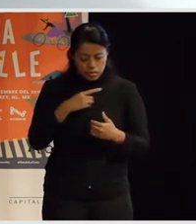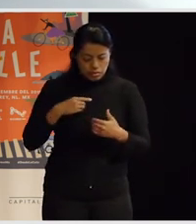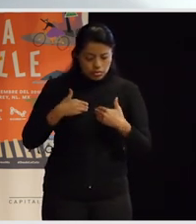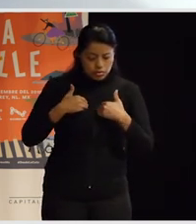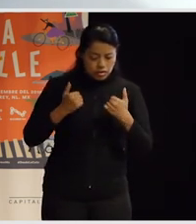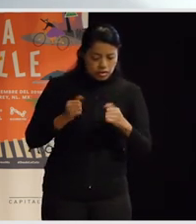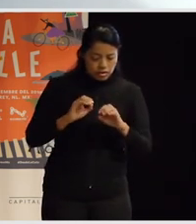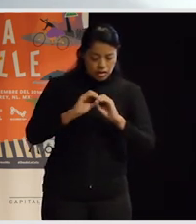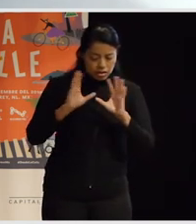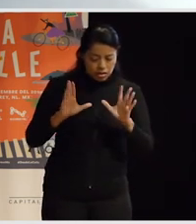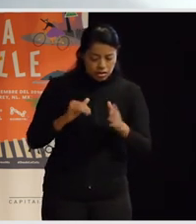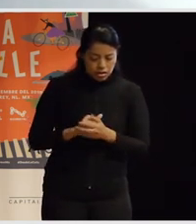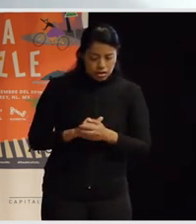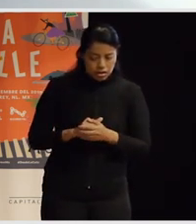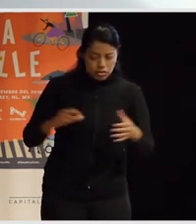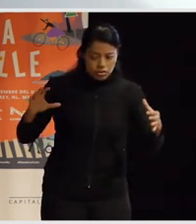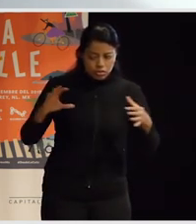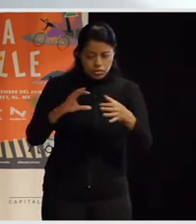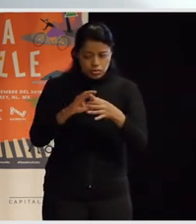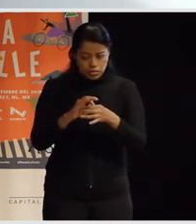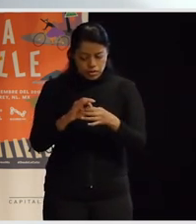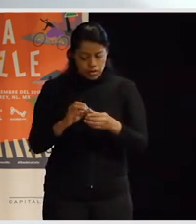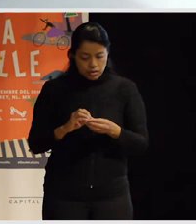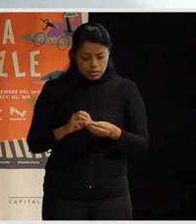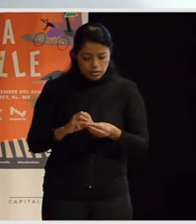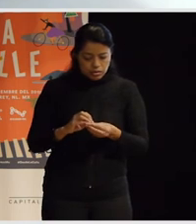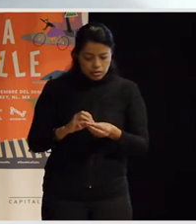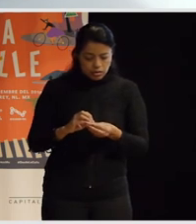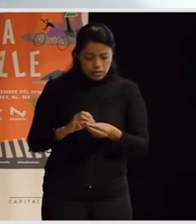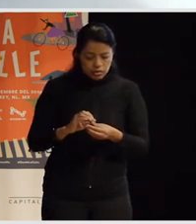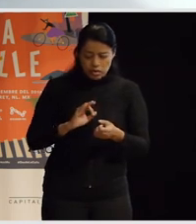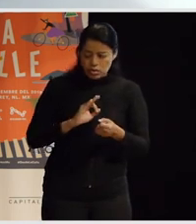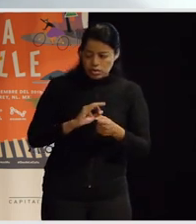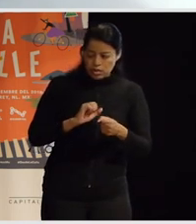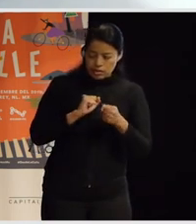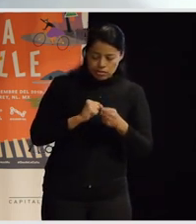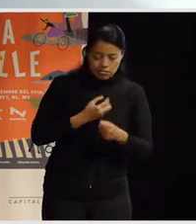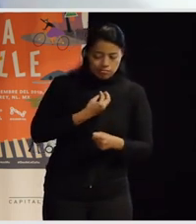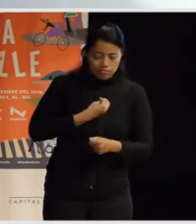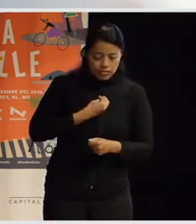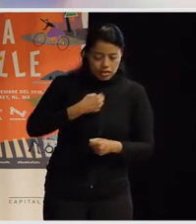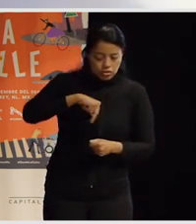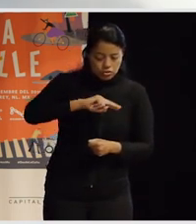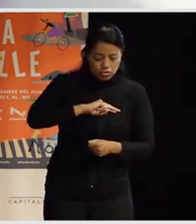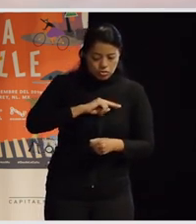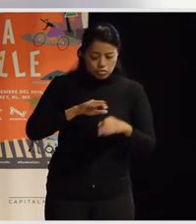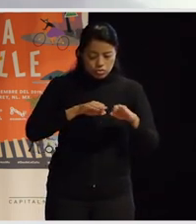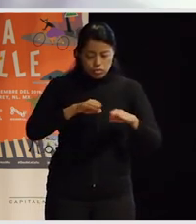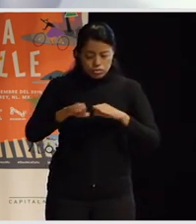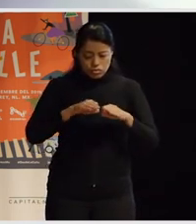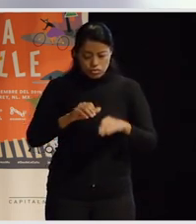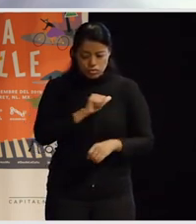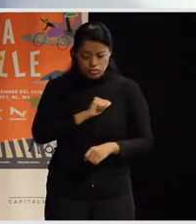y por ejemplo uniéndolo con la siguiente pregunta que hablaba de las resistencias ¿no? nosotras cuando empezamos a trabajar con el